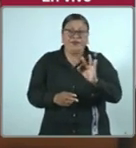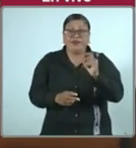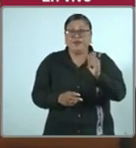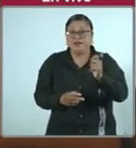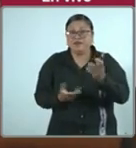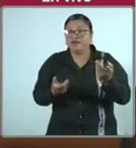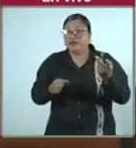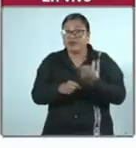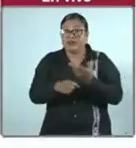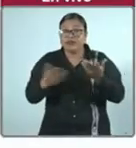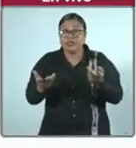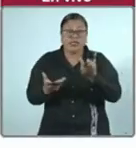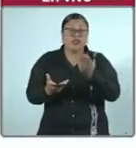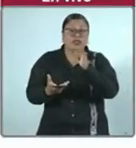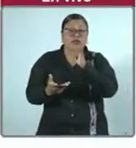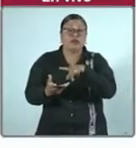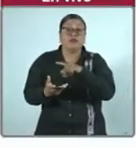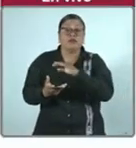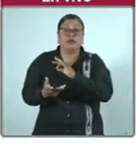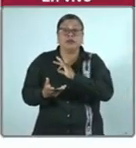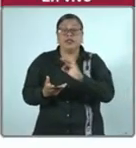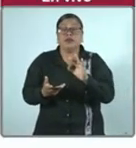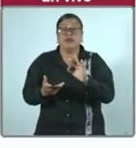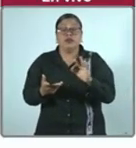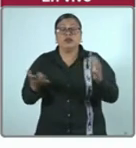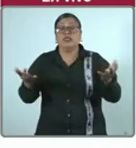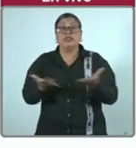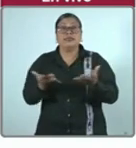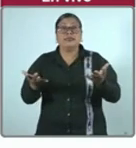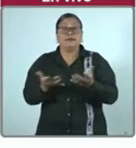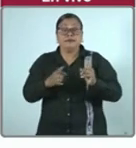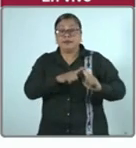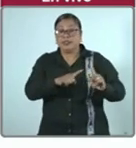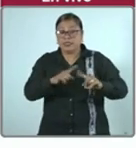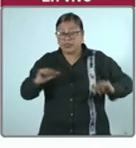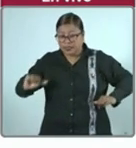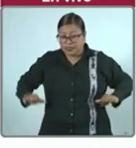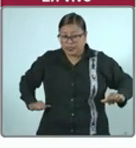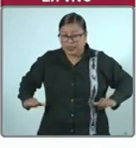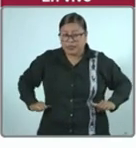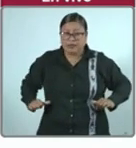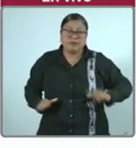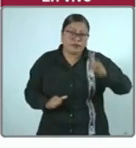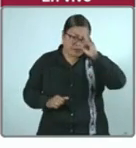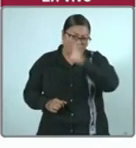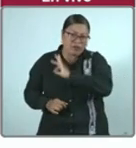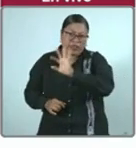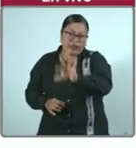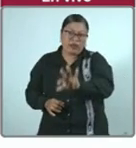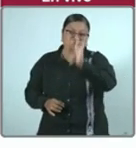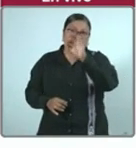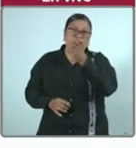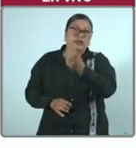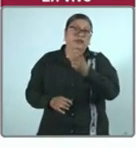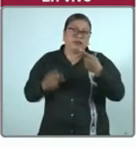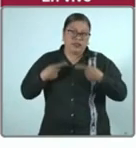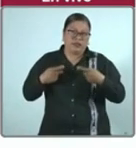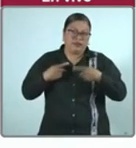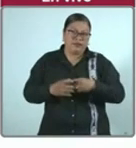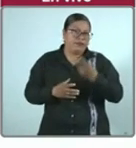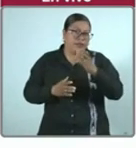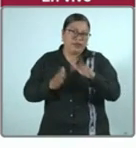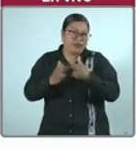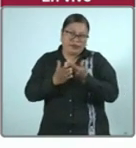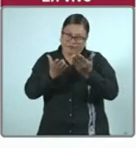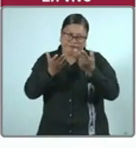contexto y a raíz de ello, pues bueno, implementar otras acciones que nos permitan localizar a estas personas. ¿Es cuánto, señor